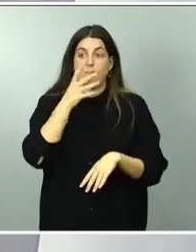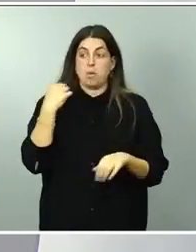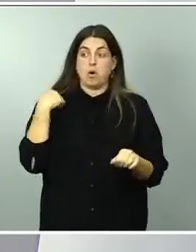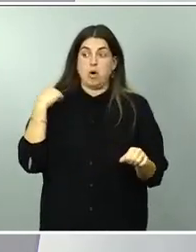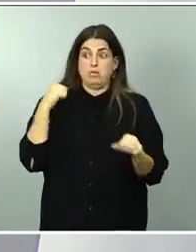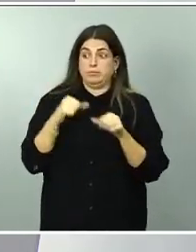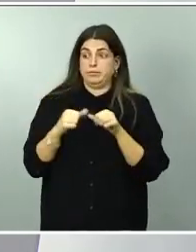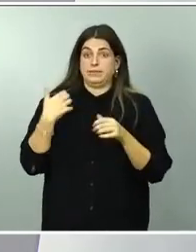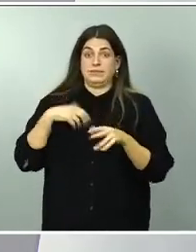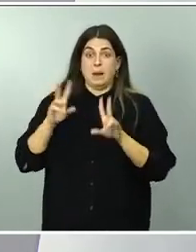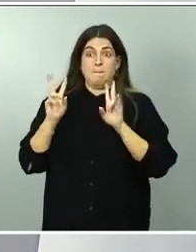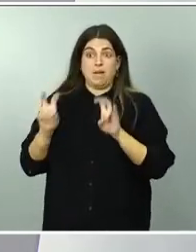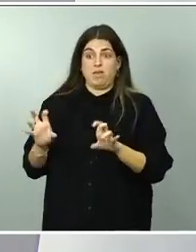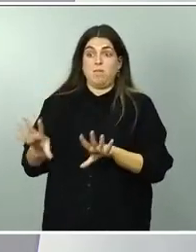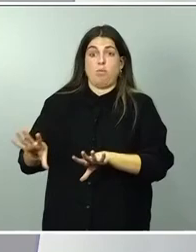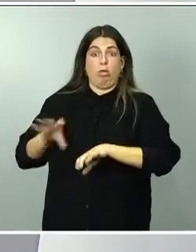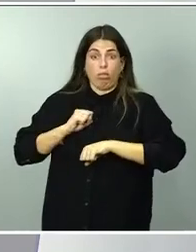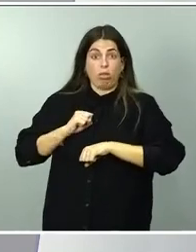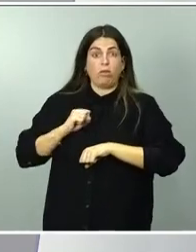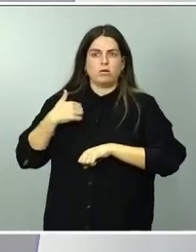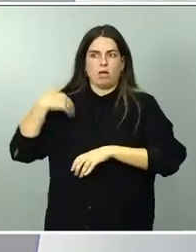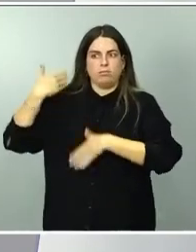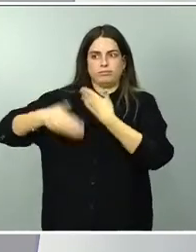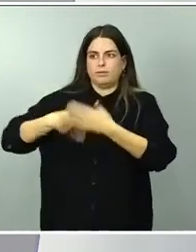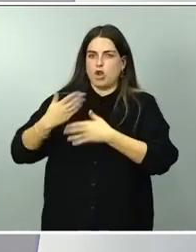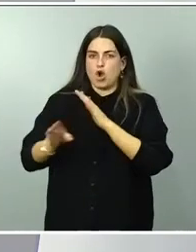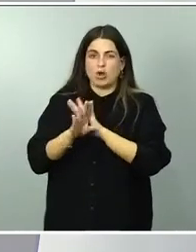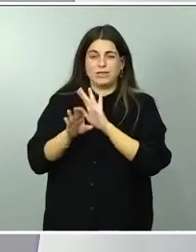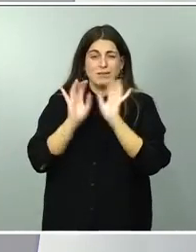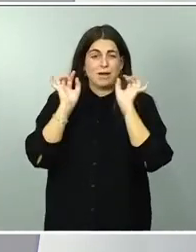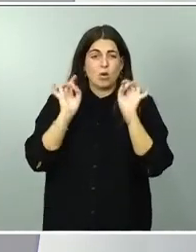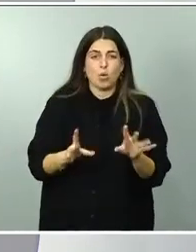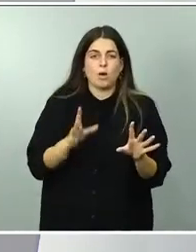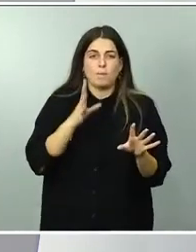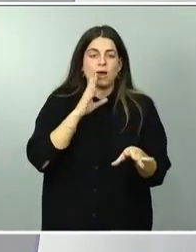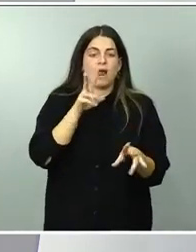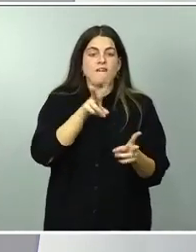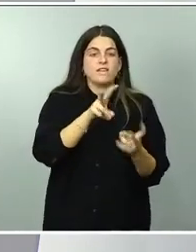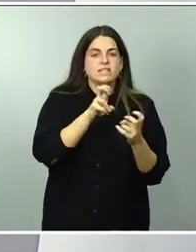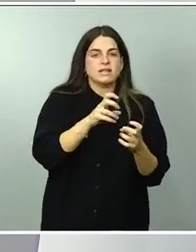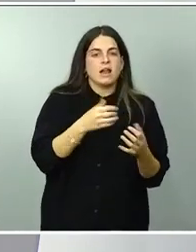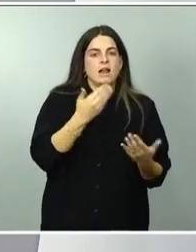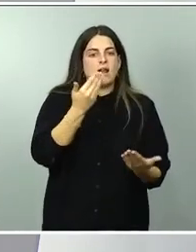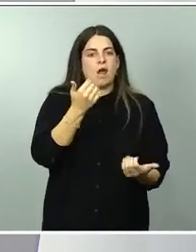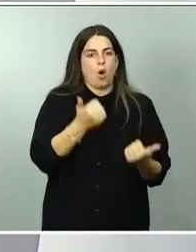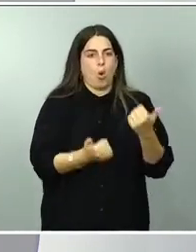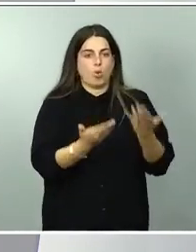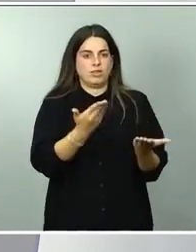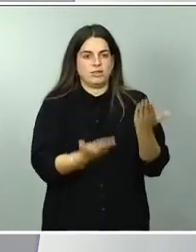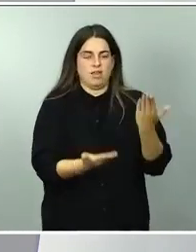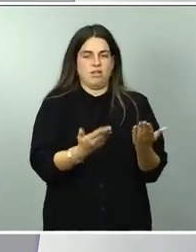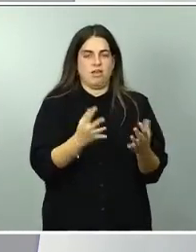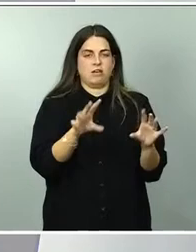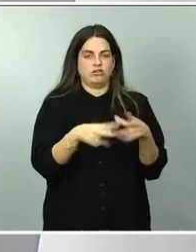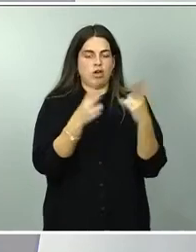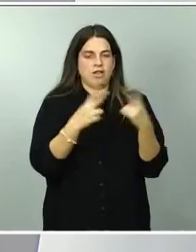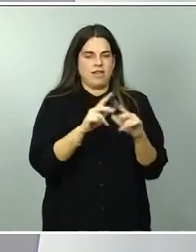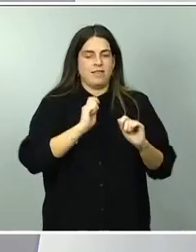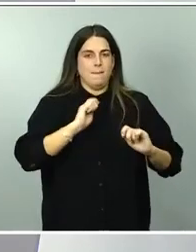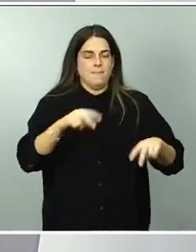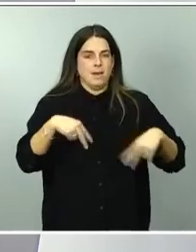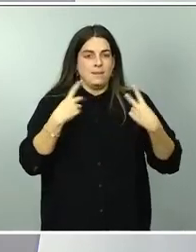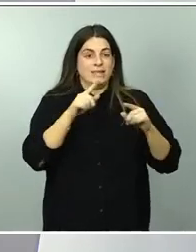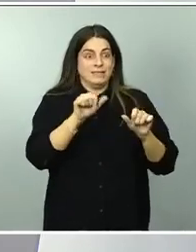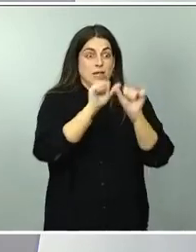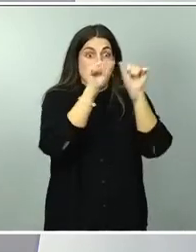y que busca avanzar en la justicia fiscal que permite una mayor justicia social. Este modelo, evidentemente,